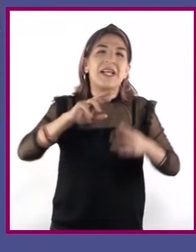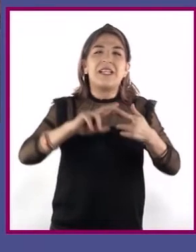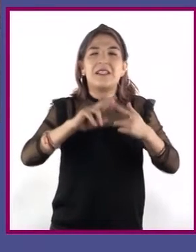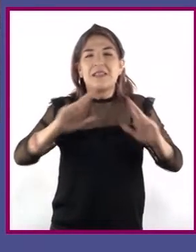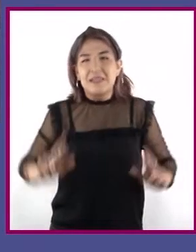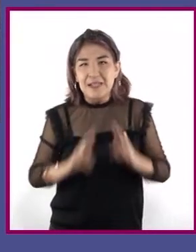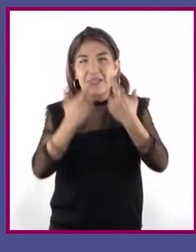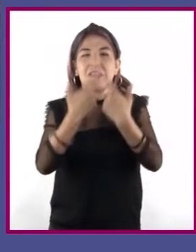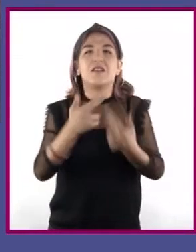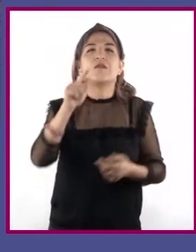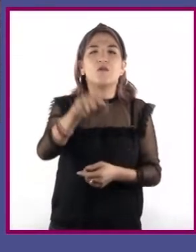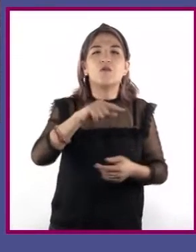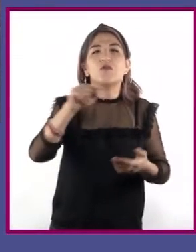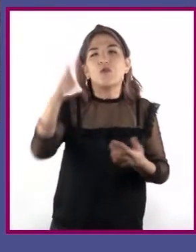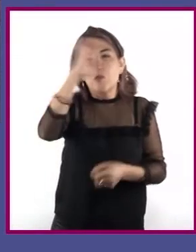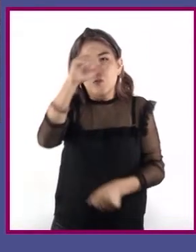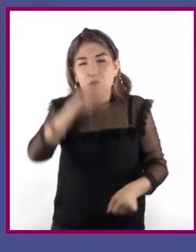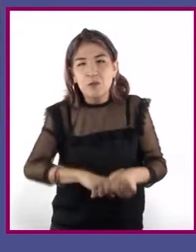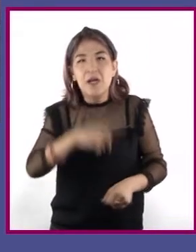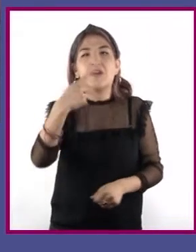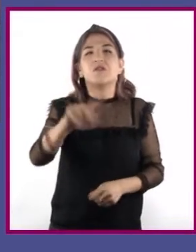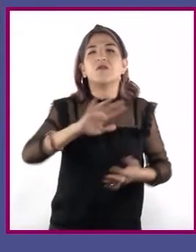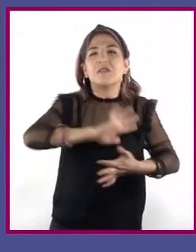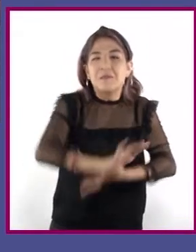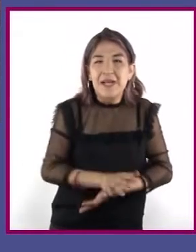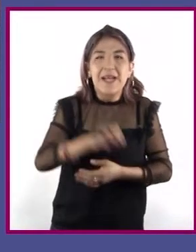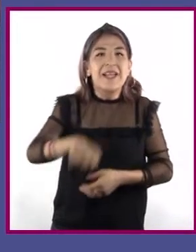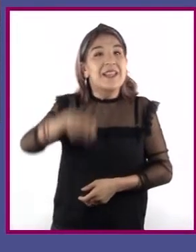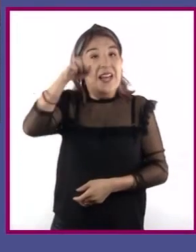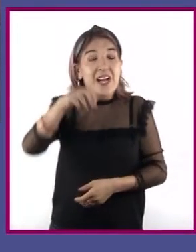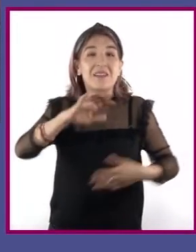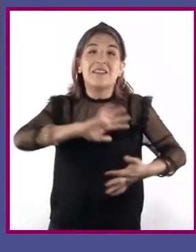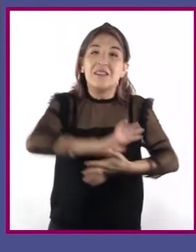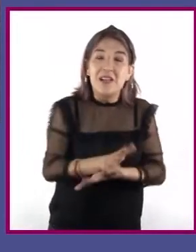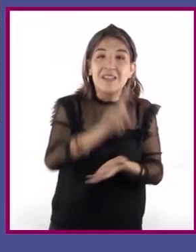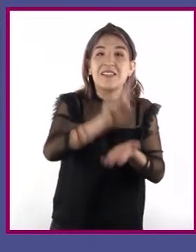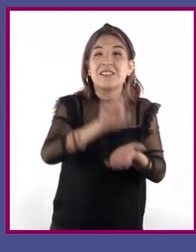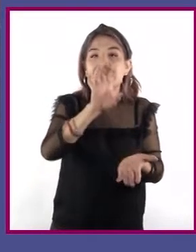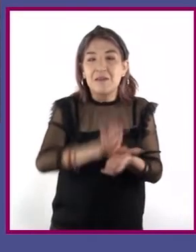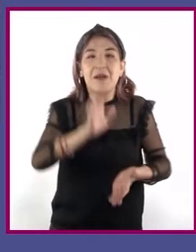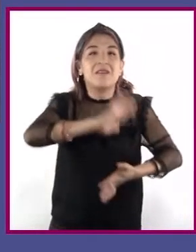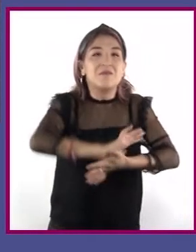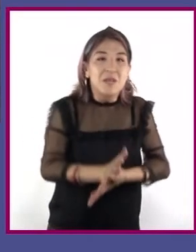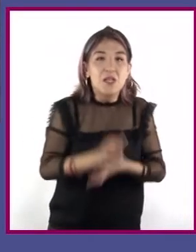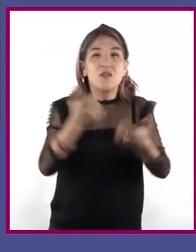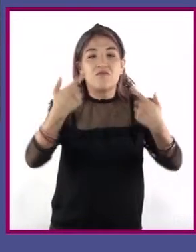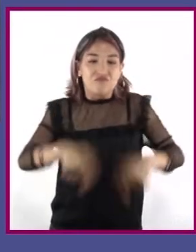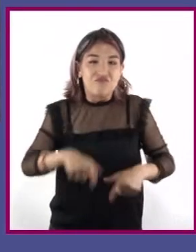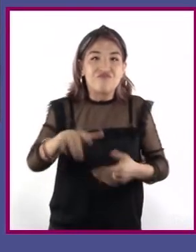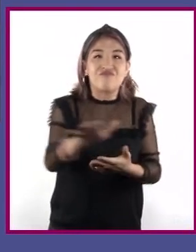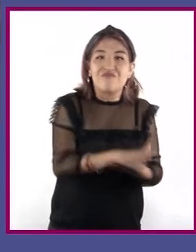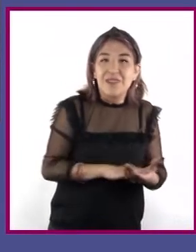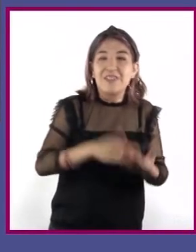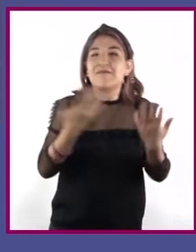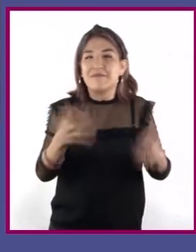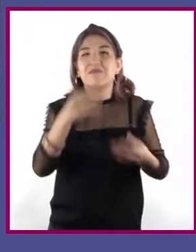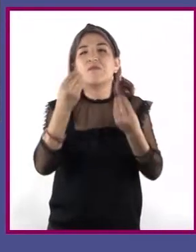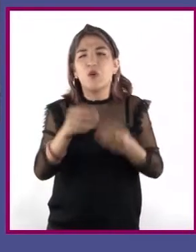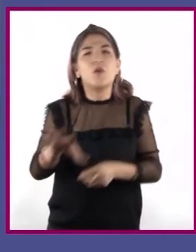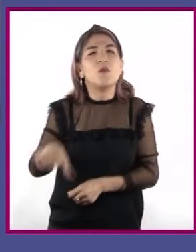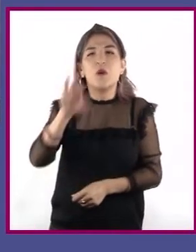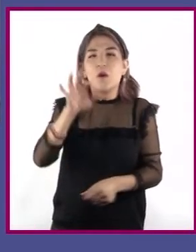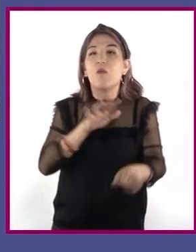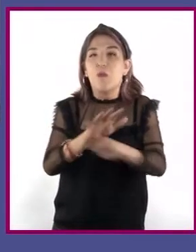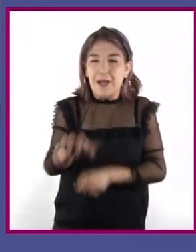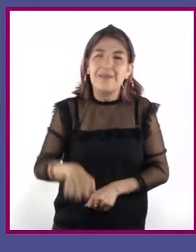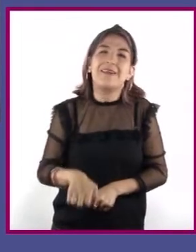discriminación por la edad, discriminación por ser mujer, por tener discapacidad o por el nivel social. Seleccionamos la discriminación